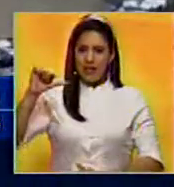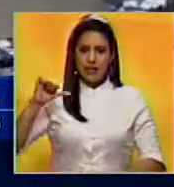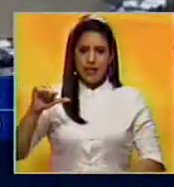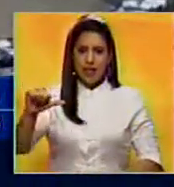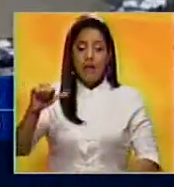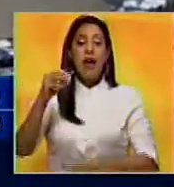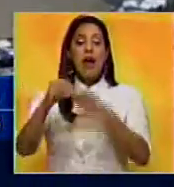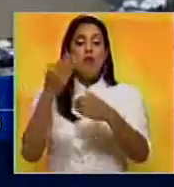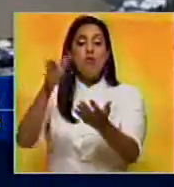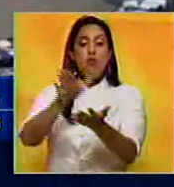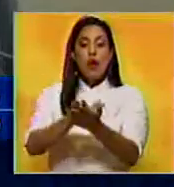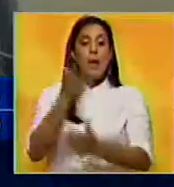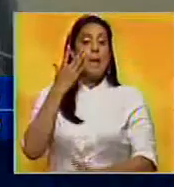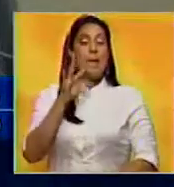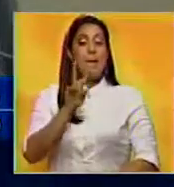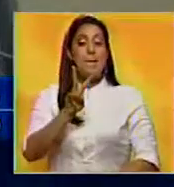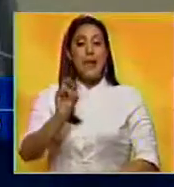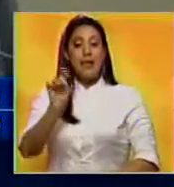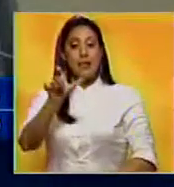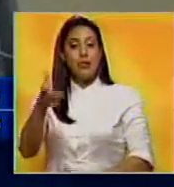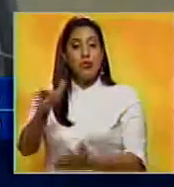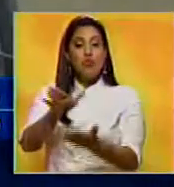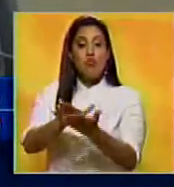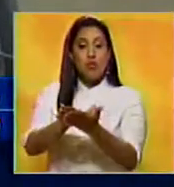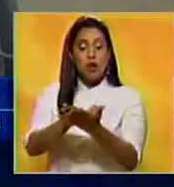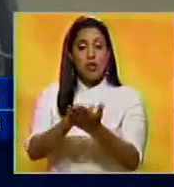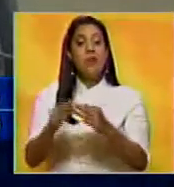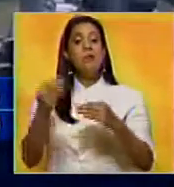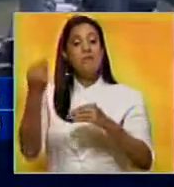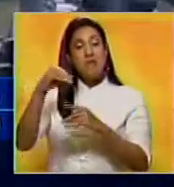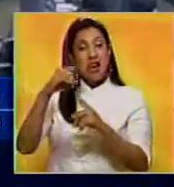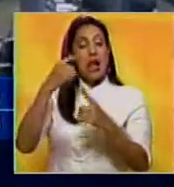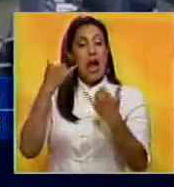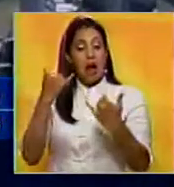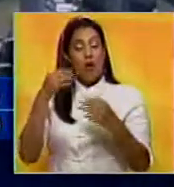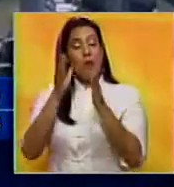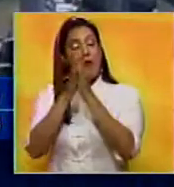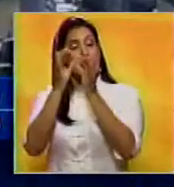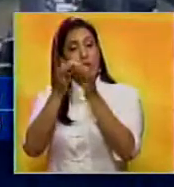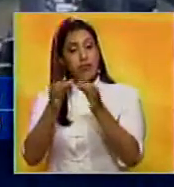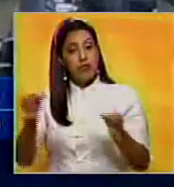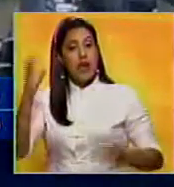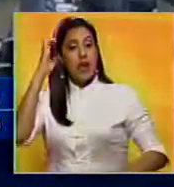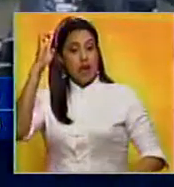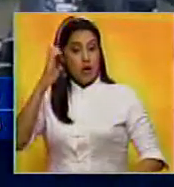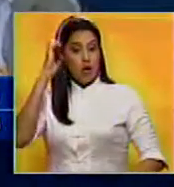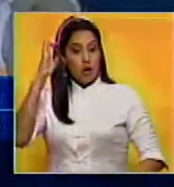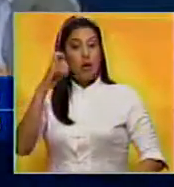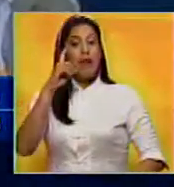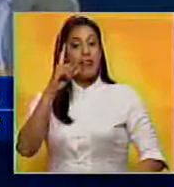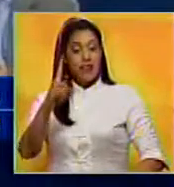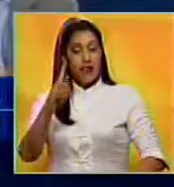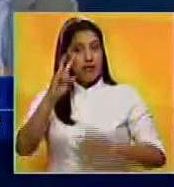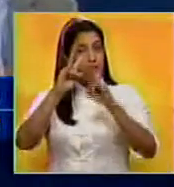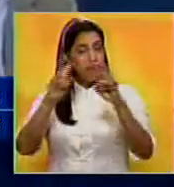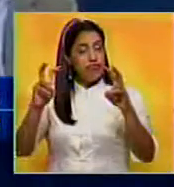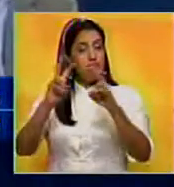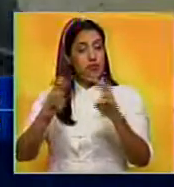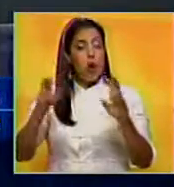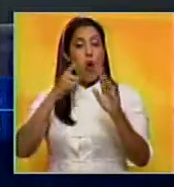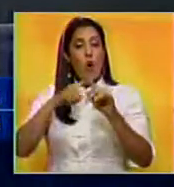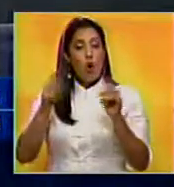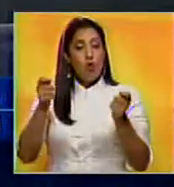en las que han muerto más de 20 personas. Pidieron a la jefa de la diplomacia europea Federica Mogherini que explore otras